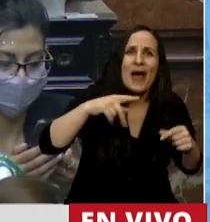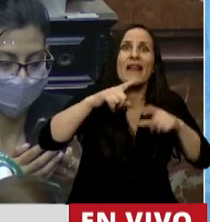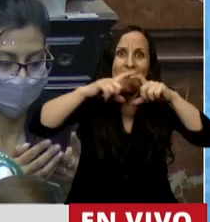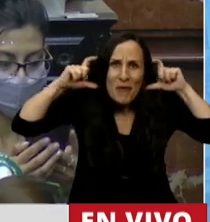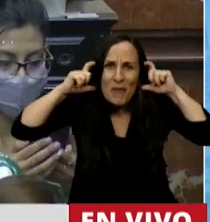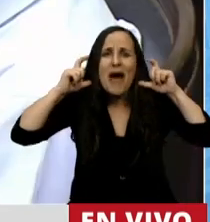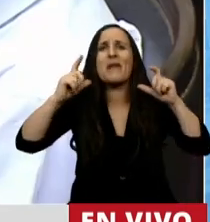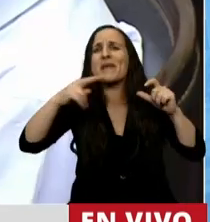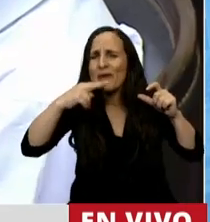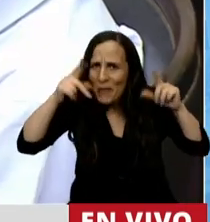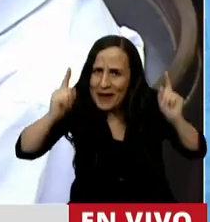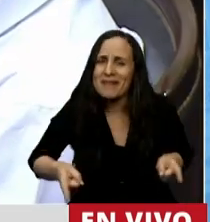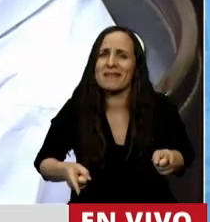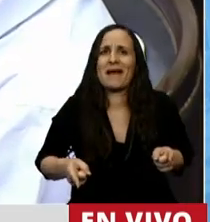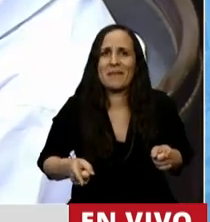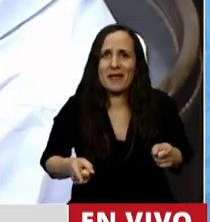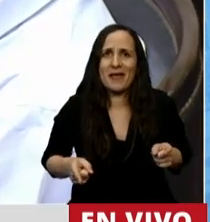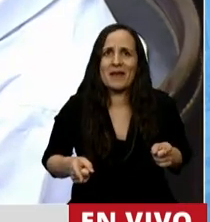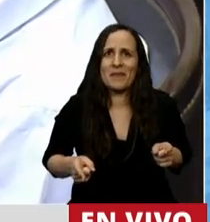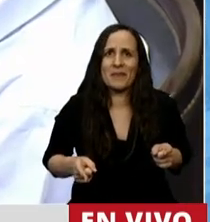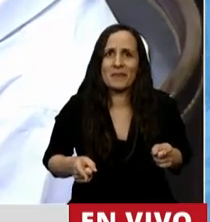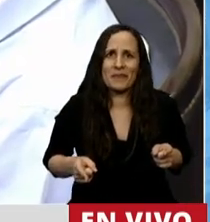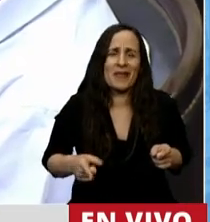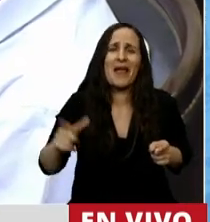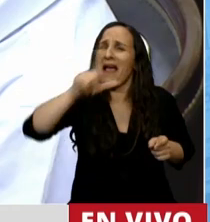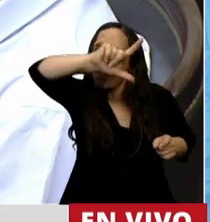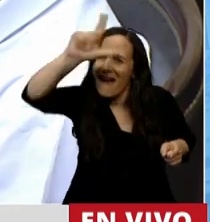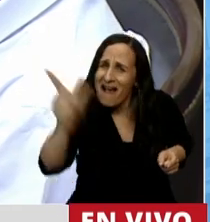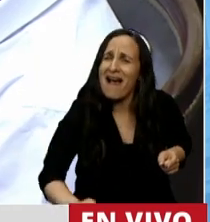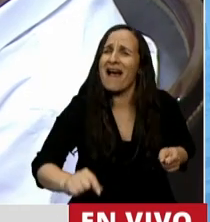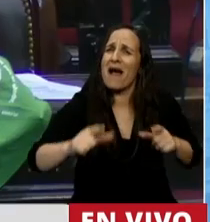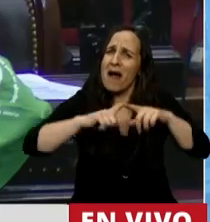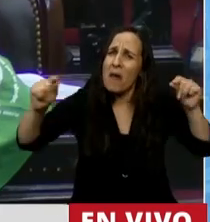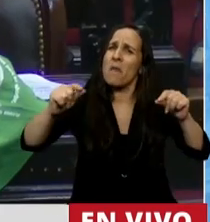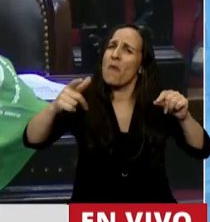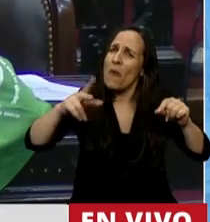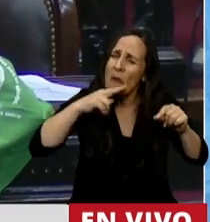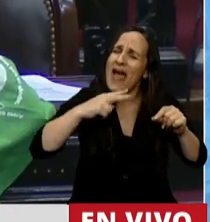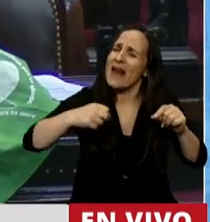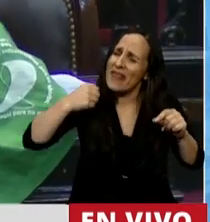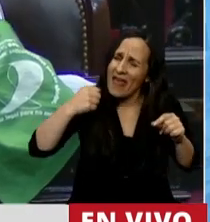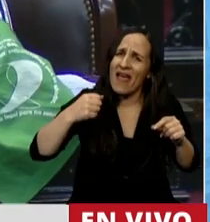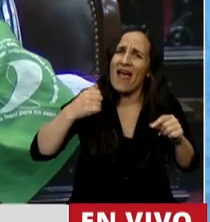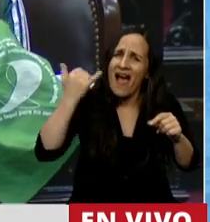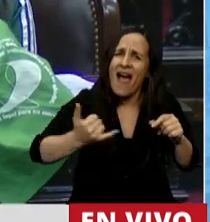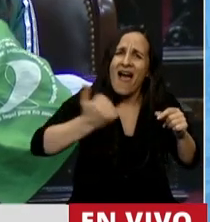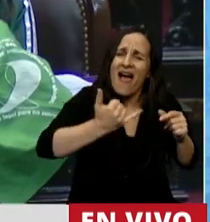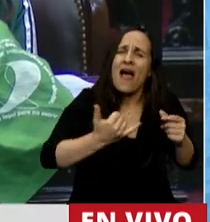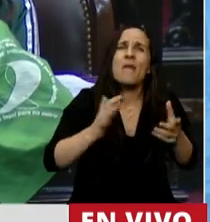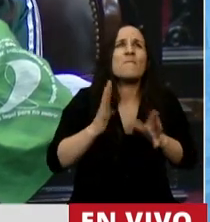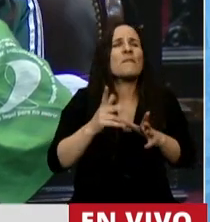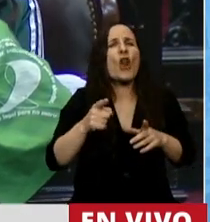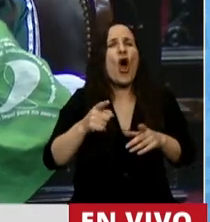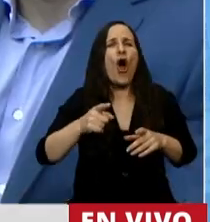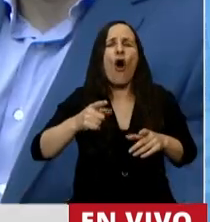también. Y hasta en el último rincón del país ese pañuelo verde se impone. Se impone no solamente como una